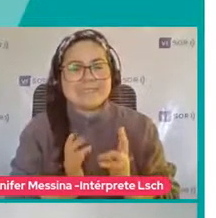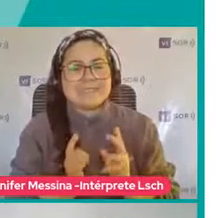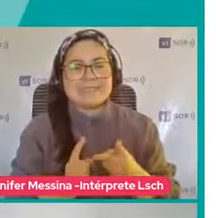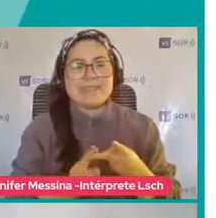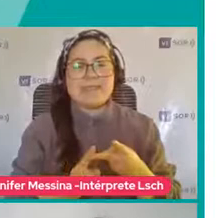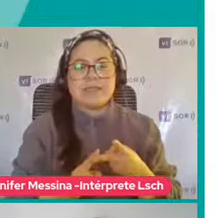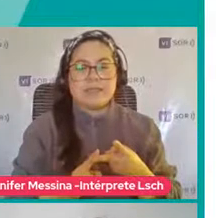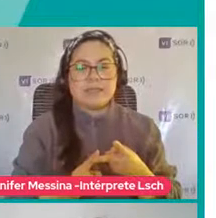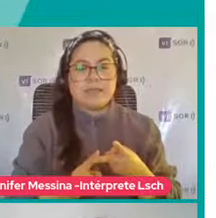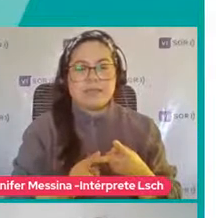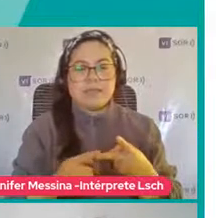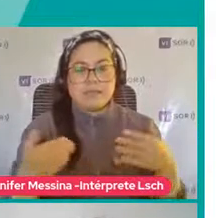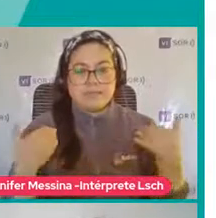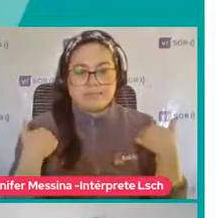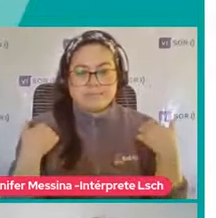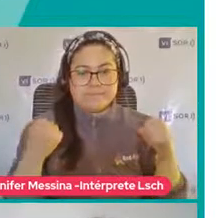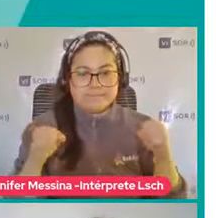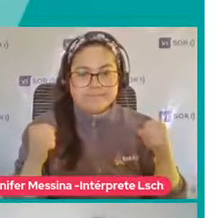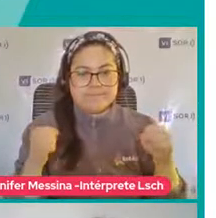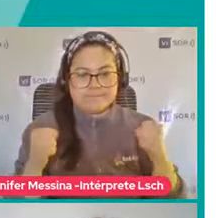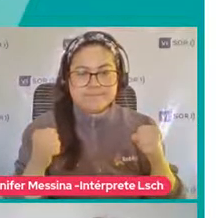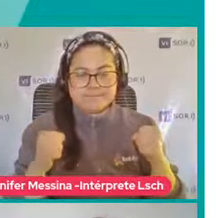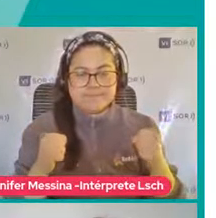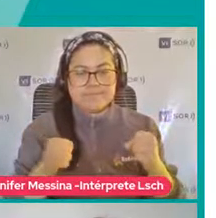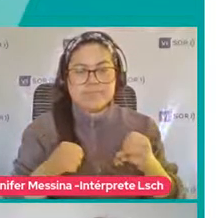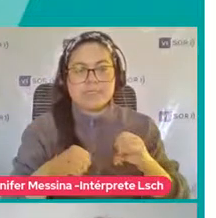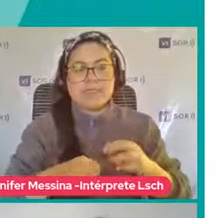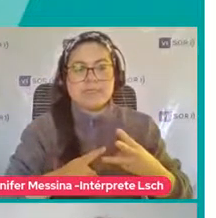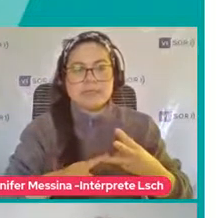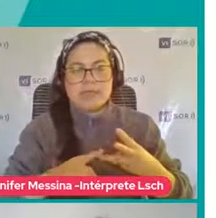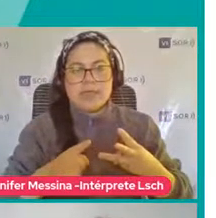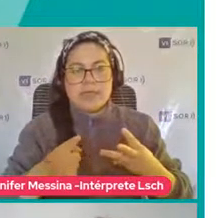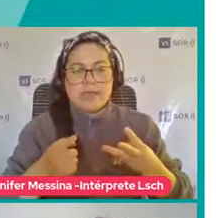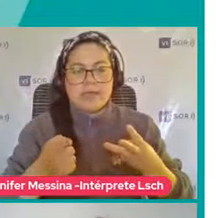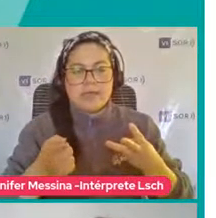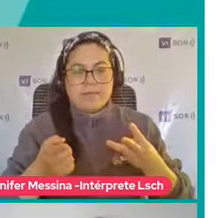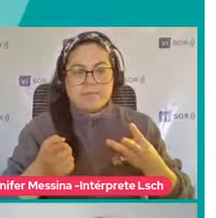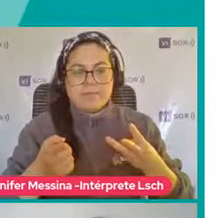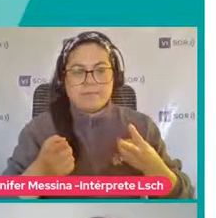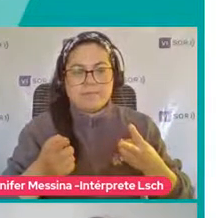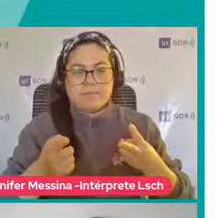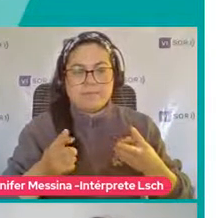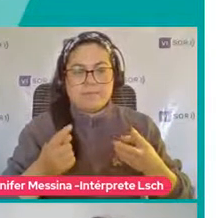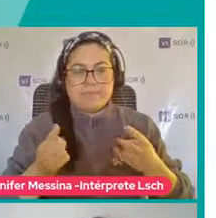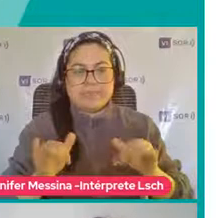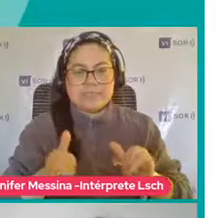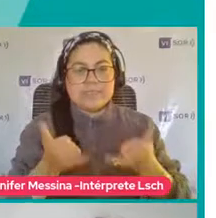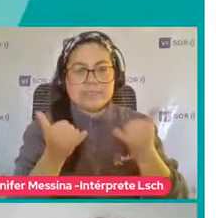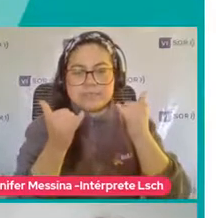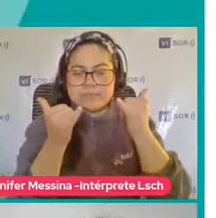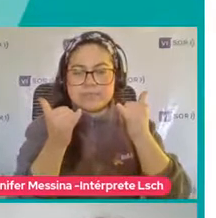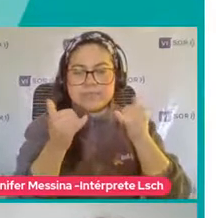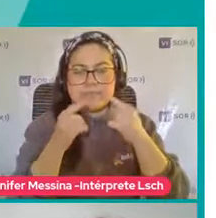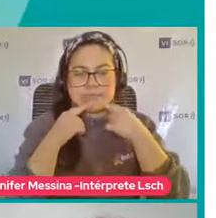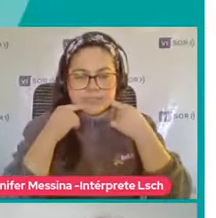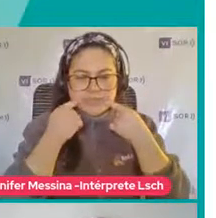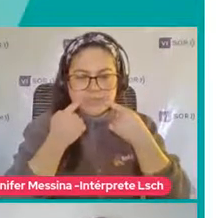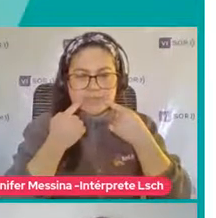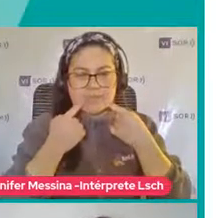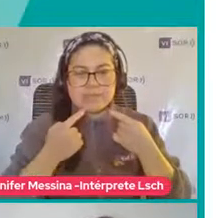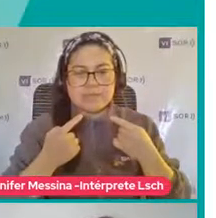capacidad O la destreza Hacer algo Con el fin De entretenerse Como les decía Y